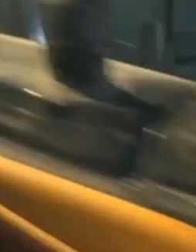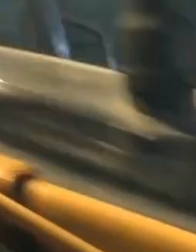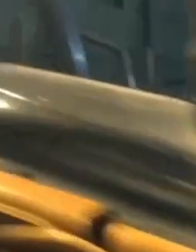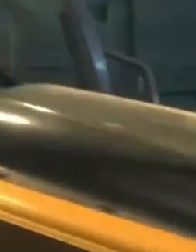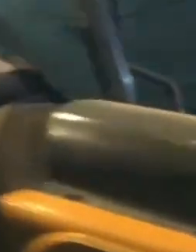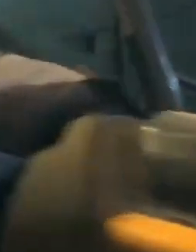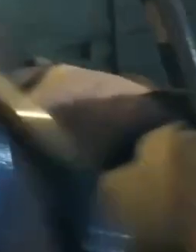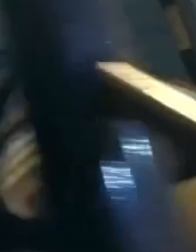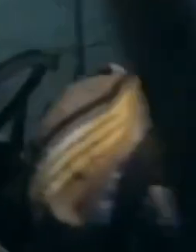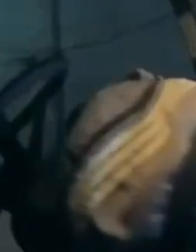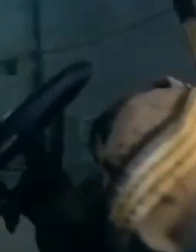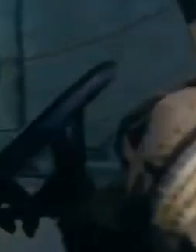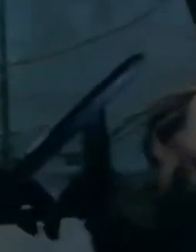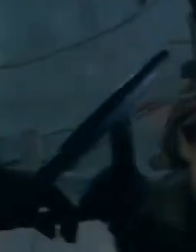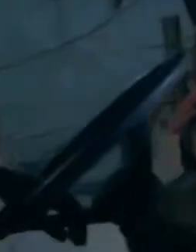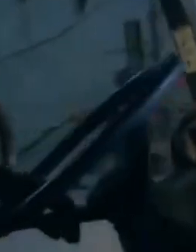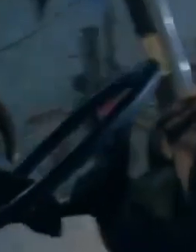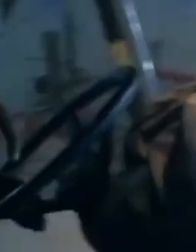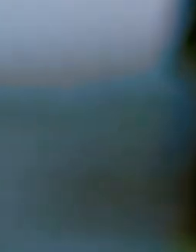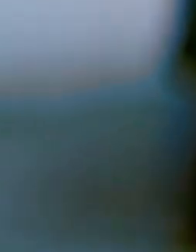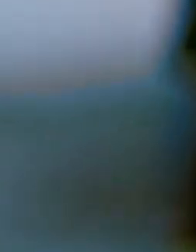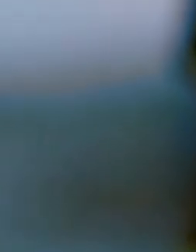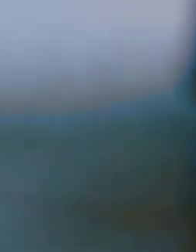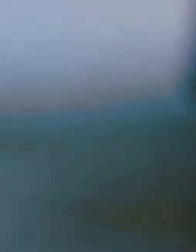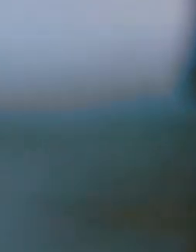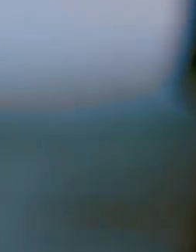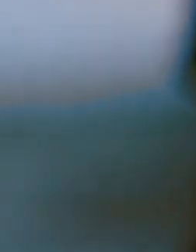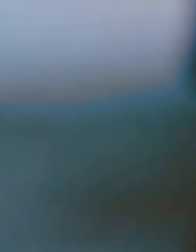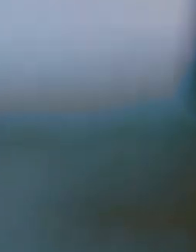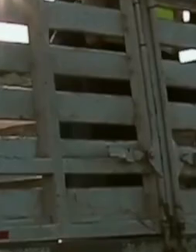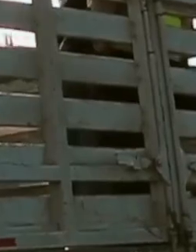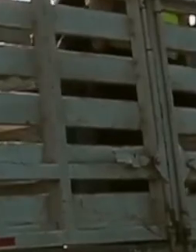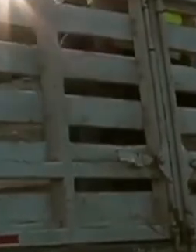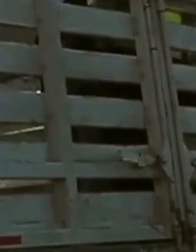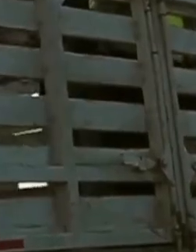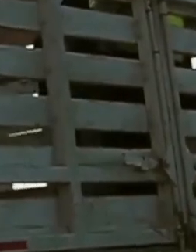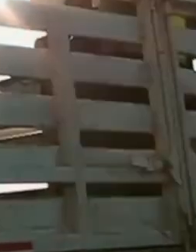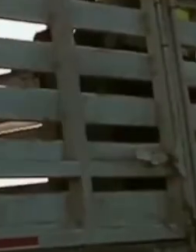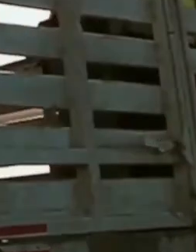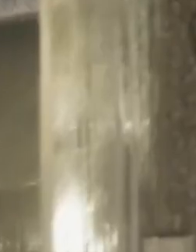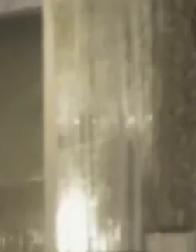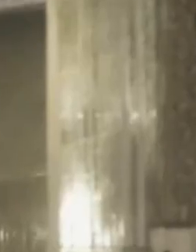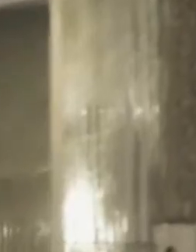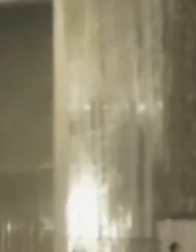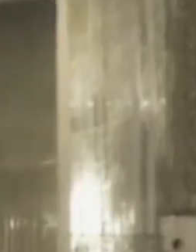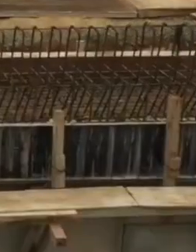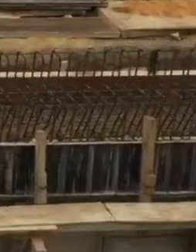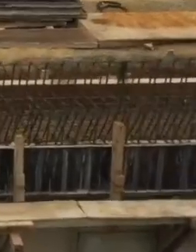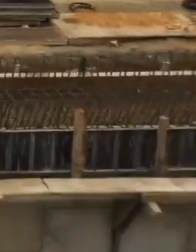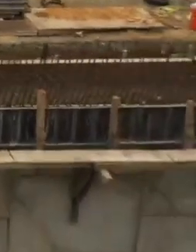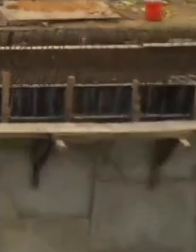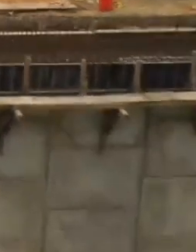Porque vale la pena ser caminero. Por levantarte diariamente sin importar el sol, el viento, la lluvia.